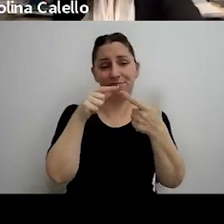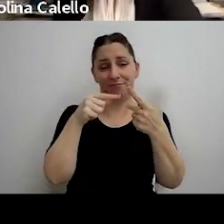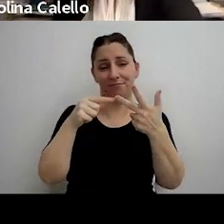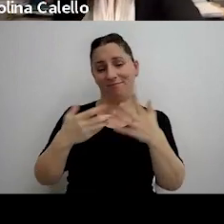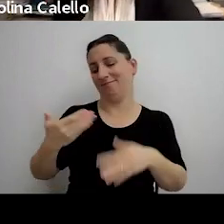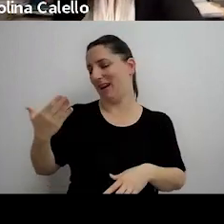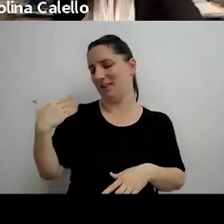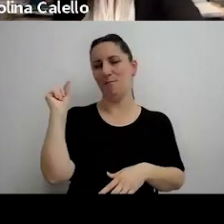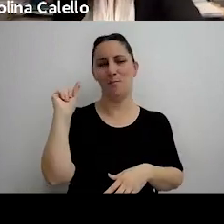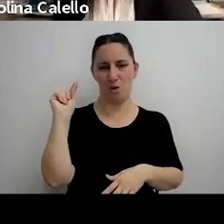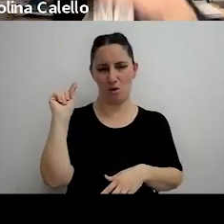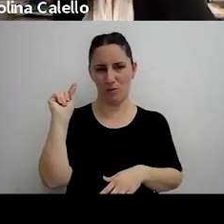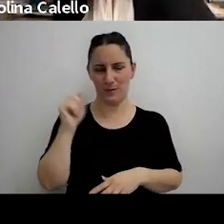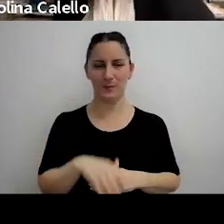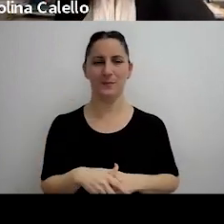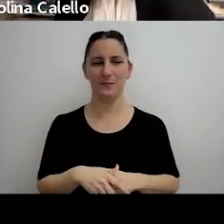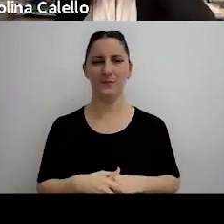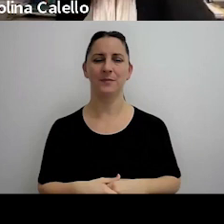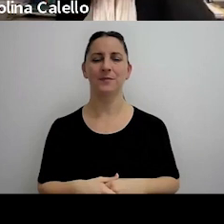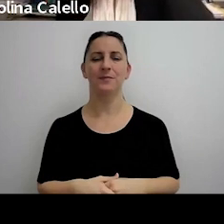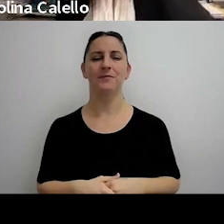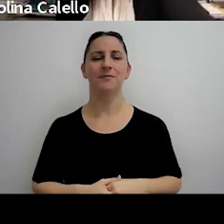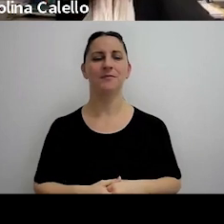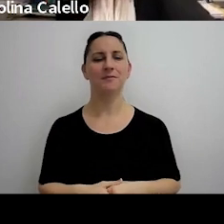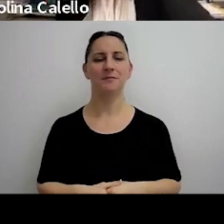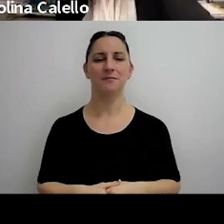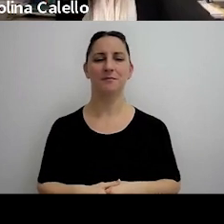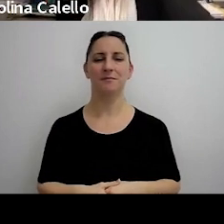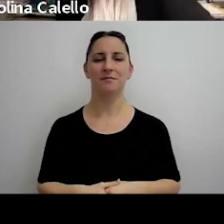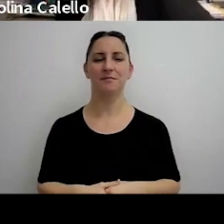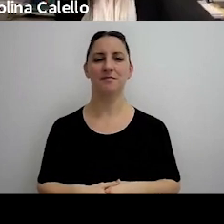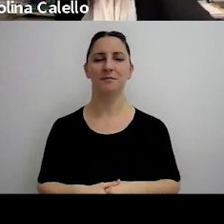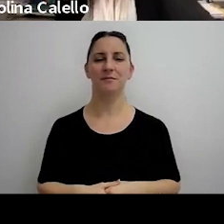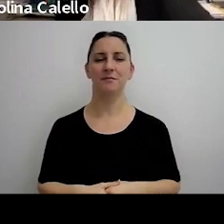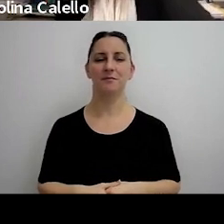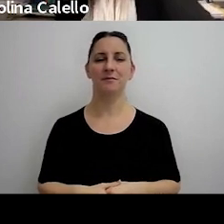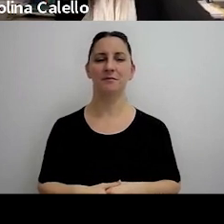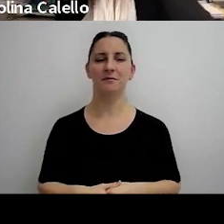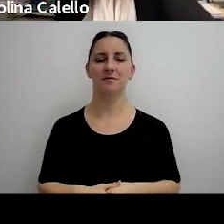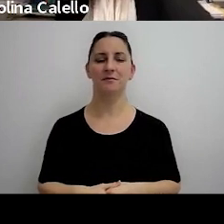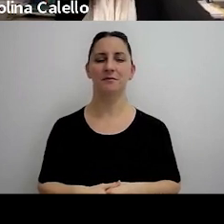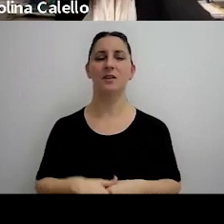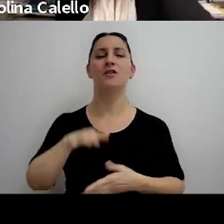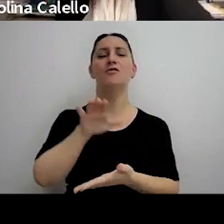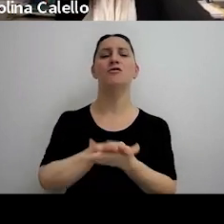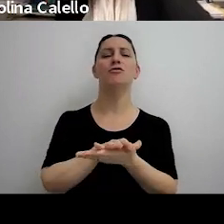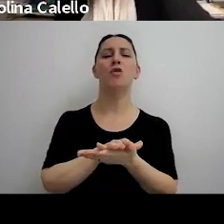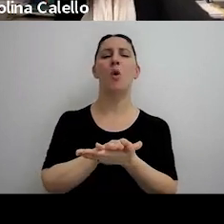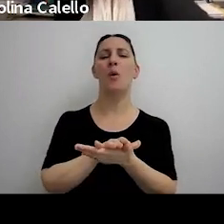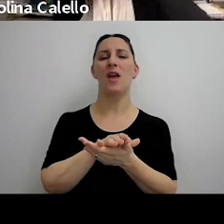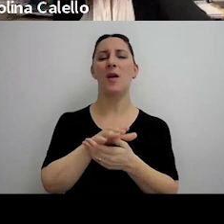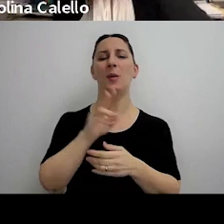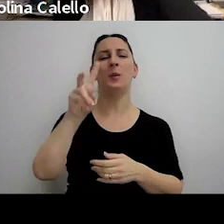reciente con relación a esto del hecho base bueno con relación a los vicios en el objeto